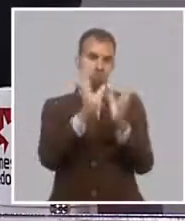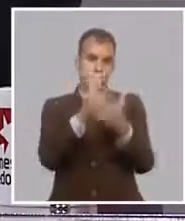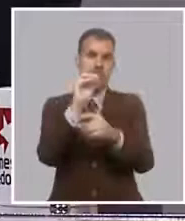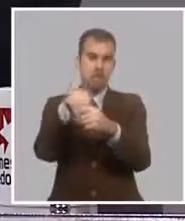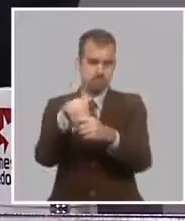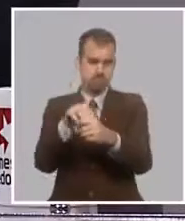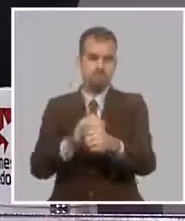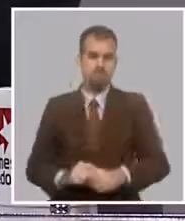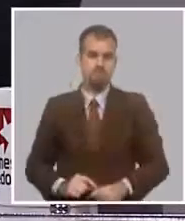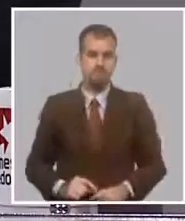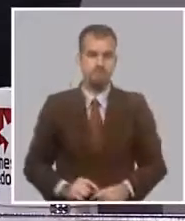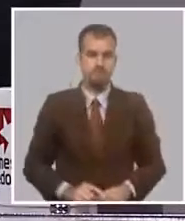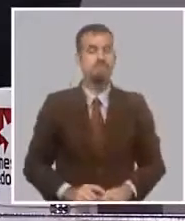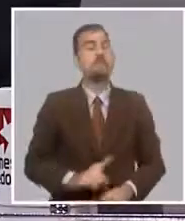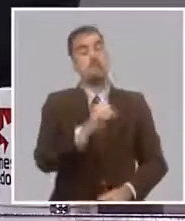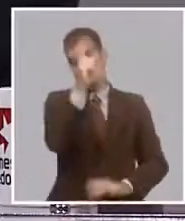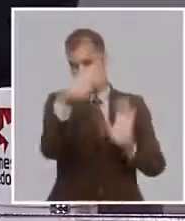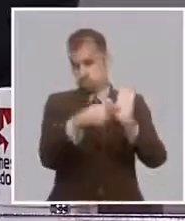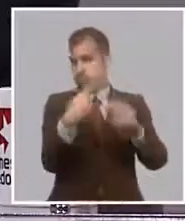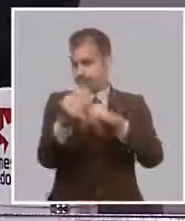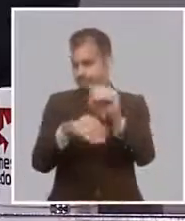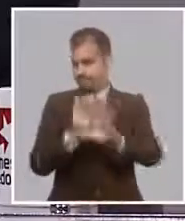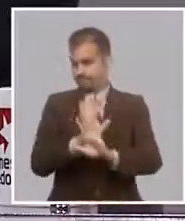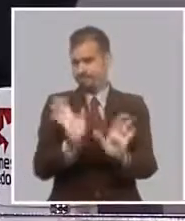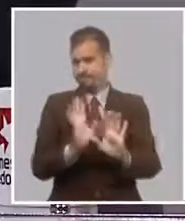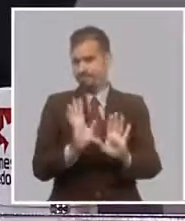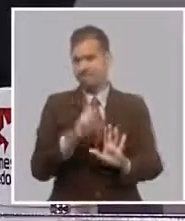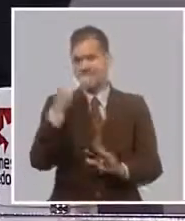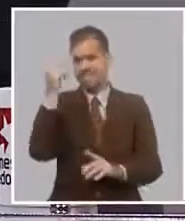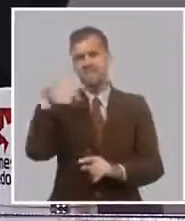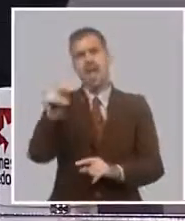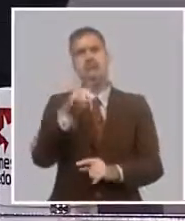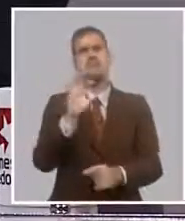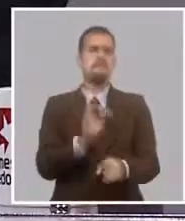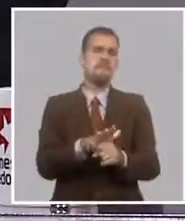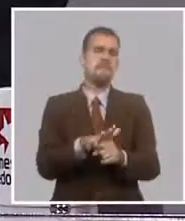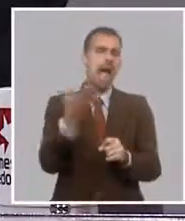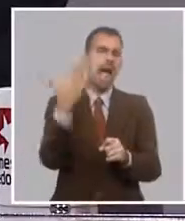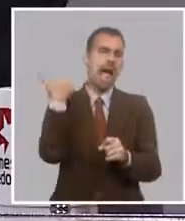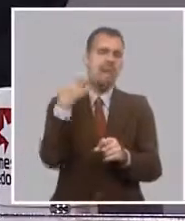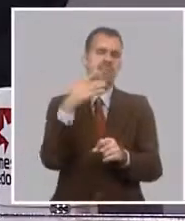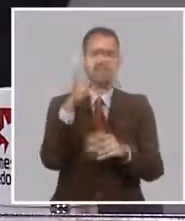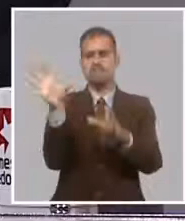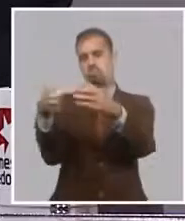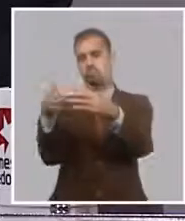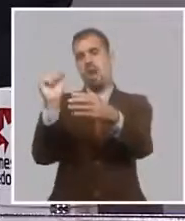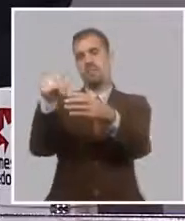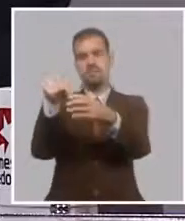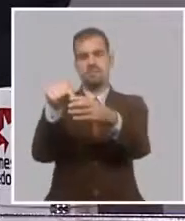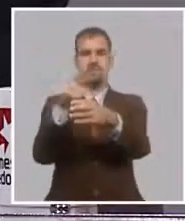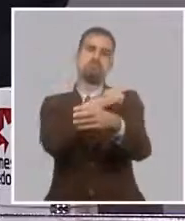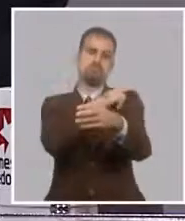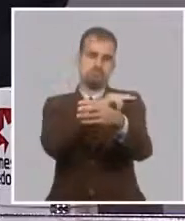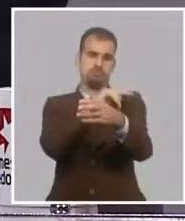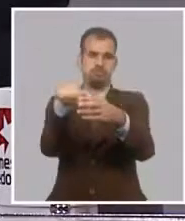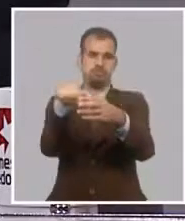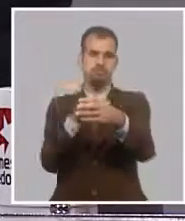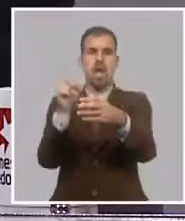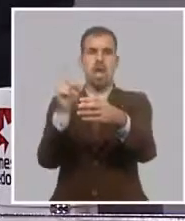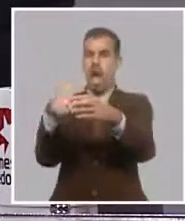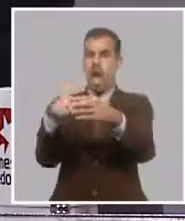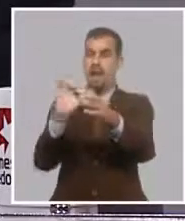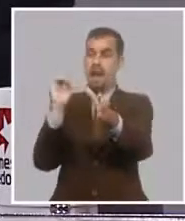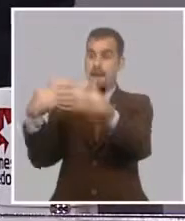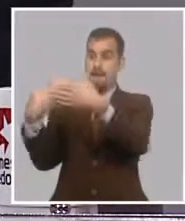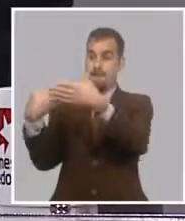Acá hay un cambio importante, porque normalmente estos se compraban a través de las cooperativas, y luego las cooperativas liquidaban a